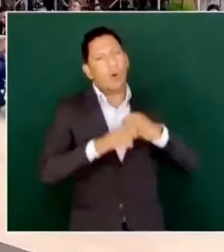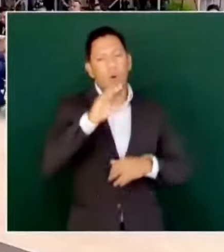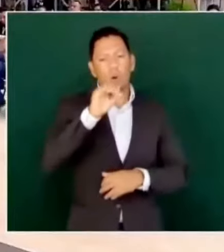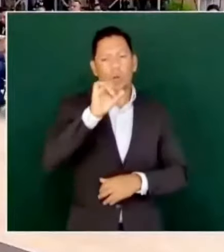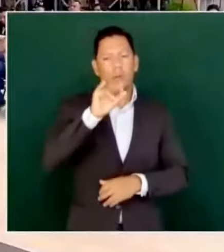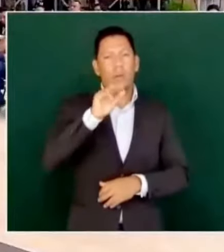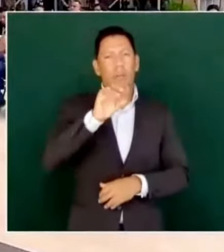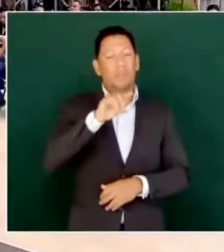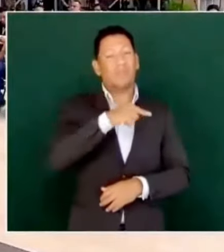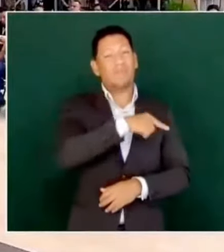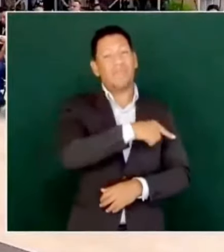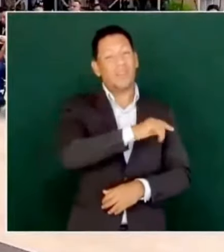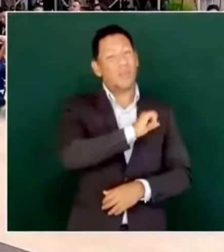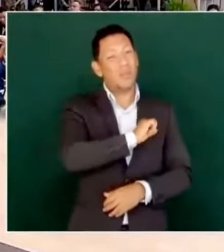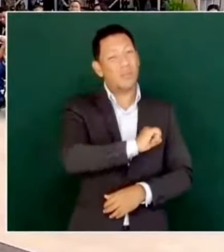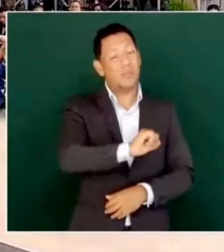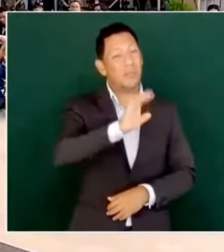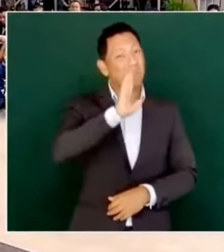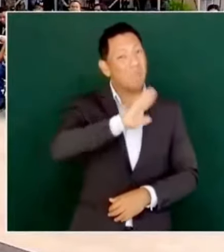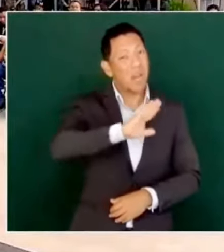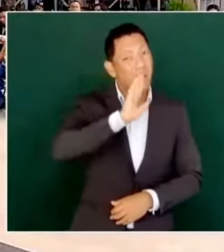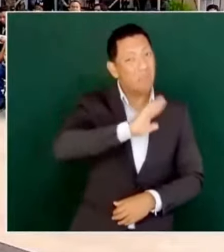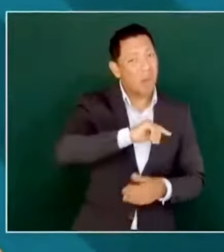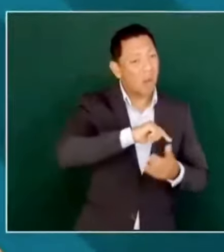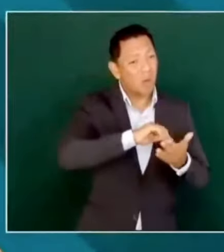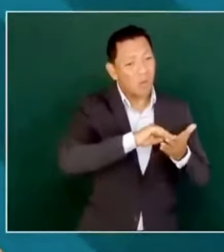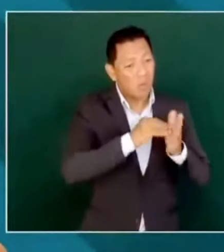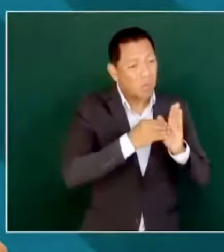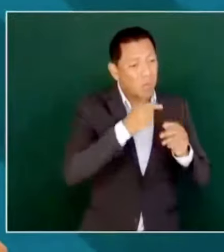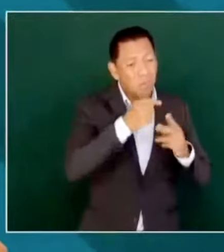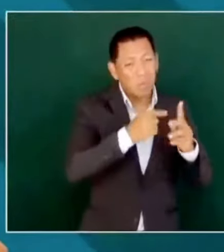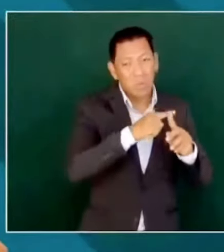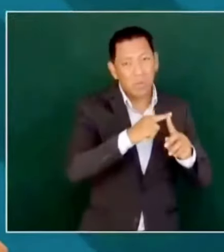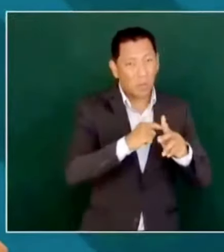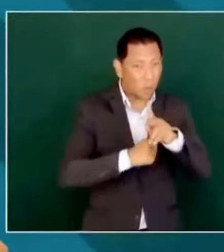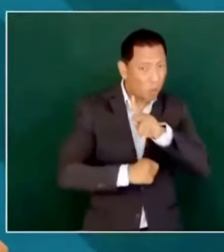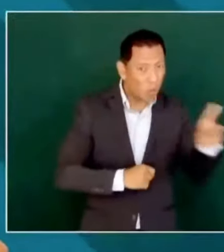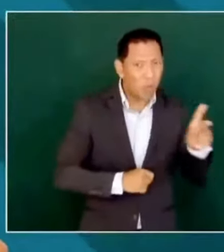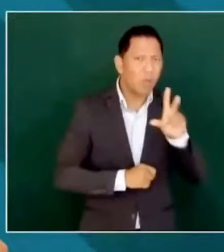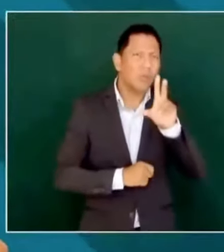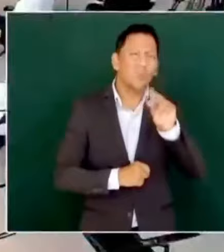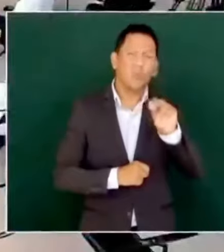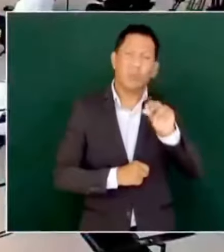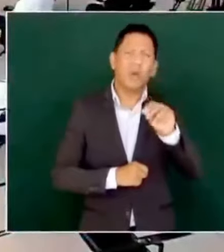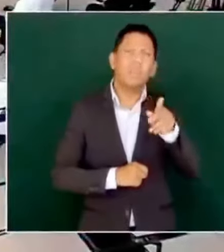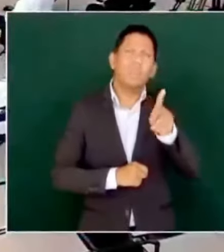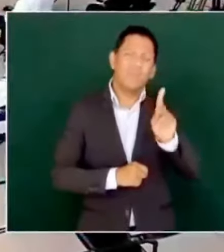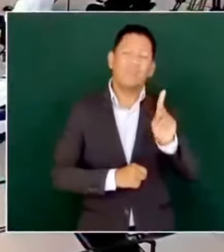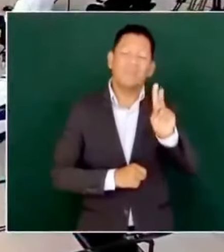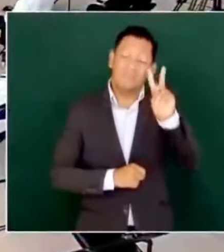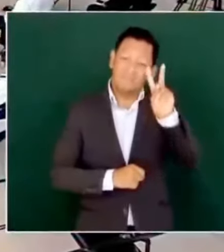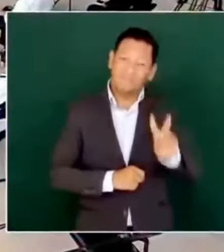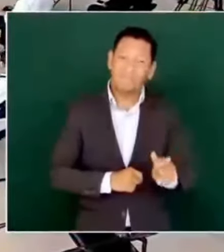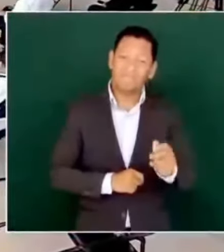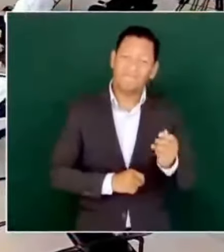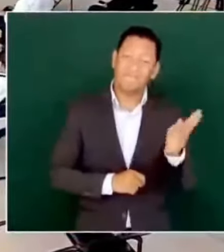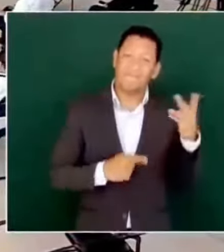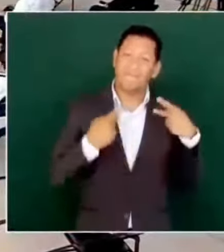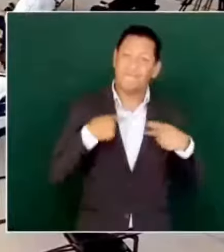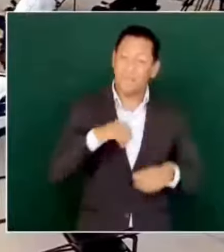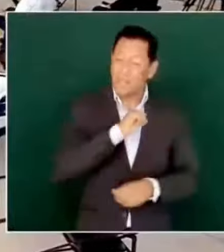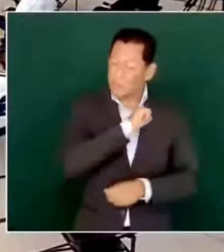pero hay gente mala de